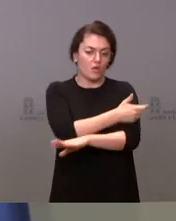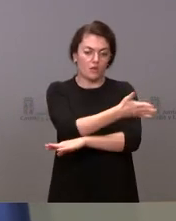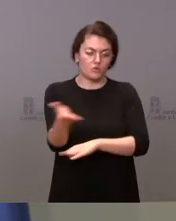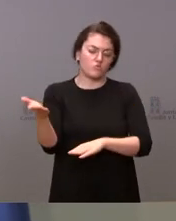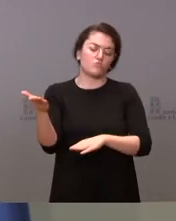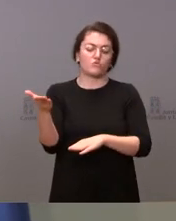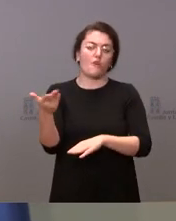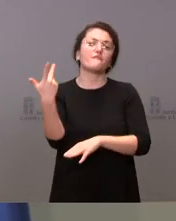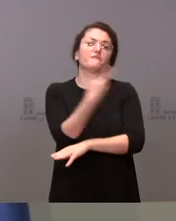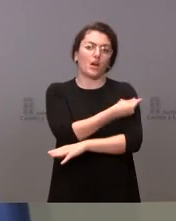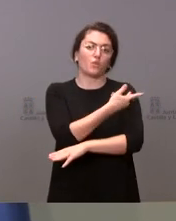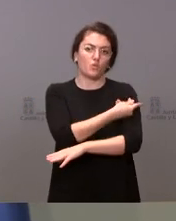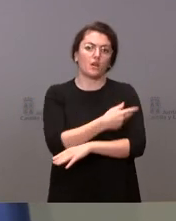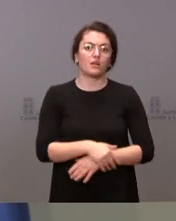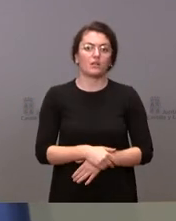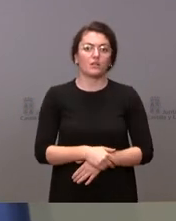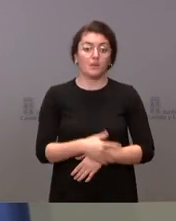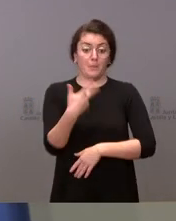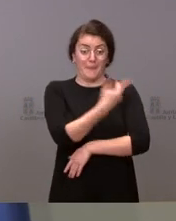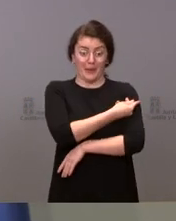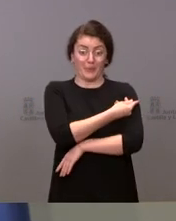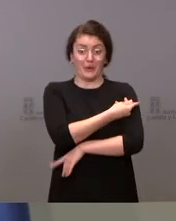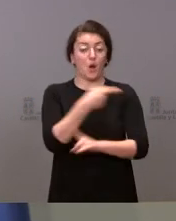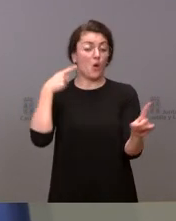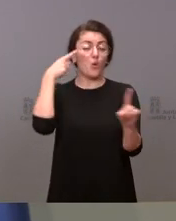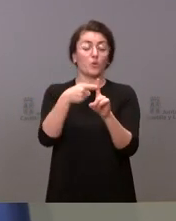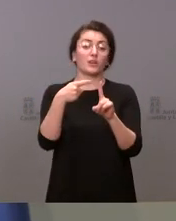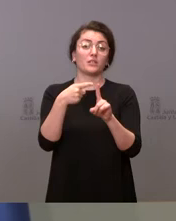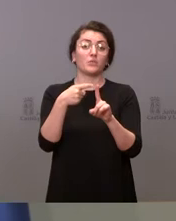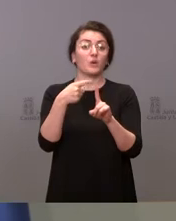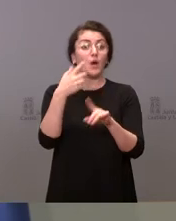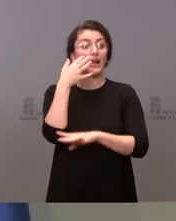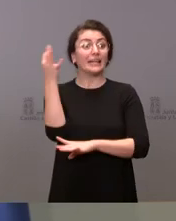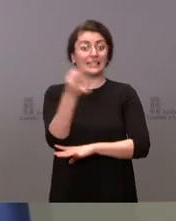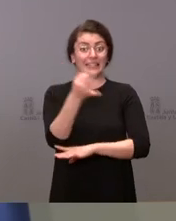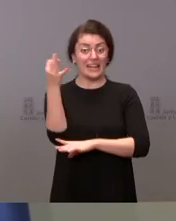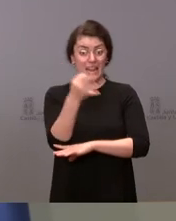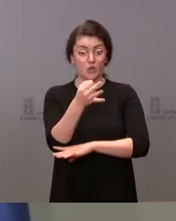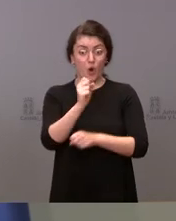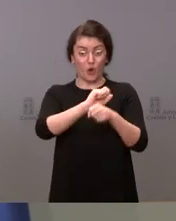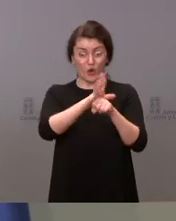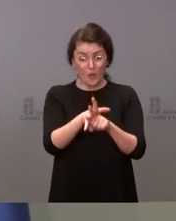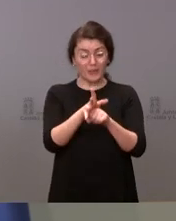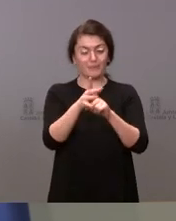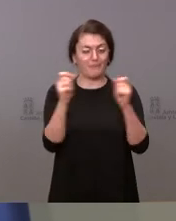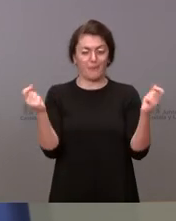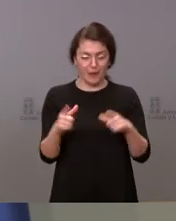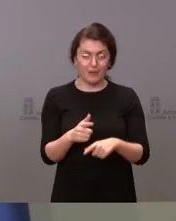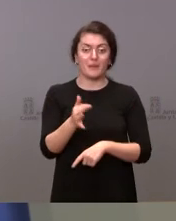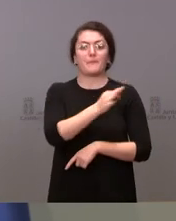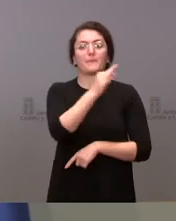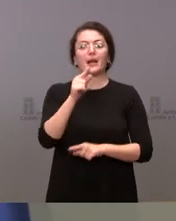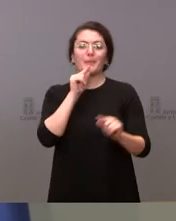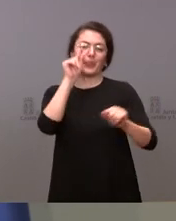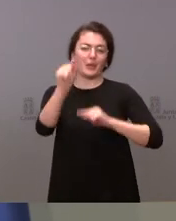Que se vacunen para disminuir el riesgo de enfermar gravemente y para disminuir la transmisibilidad